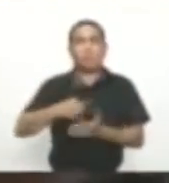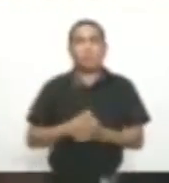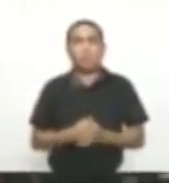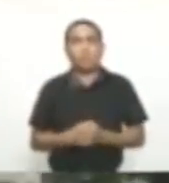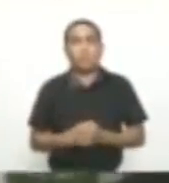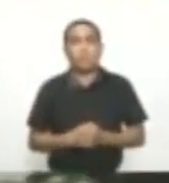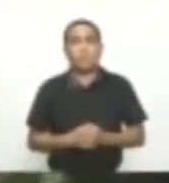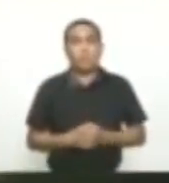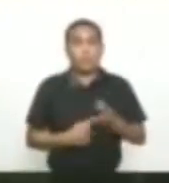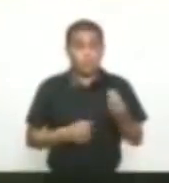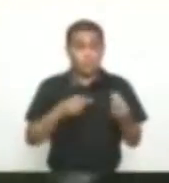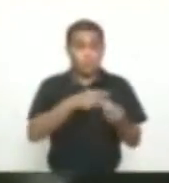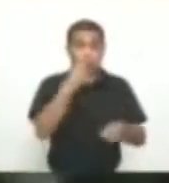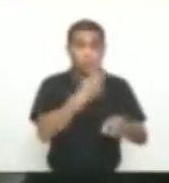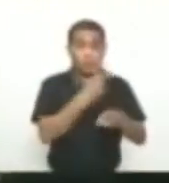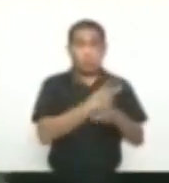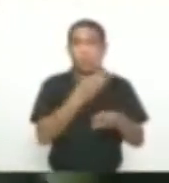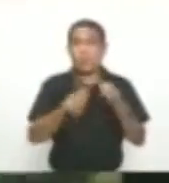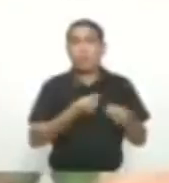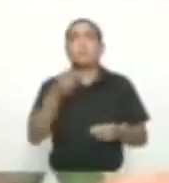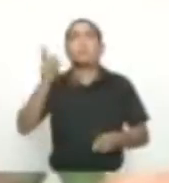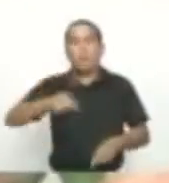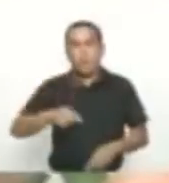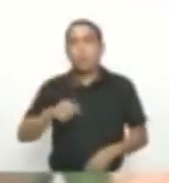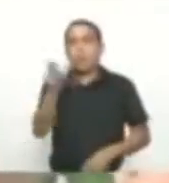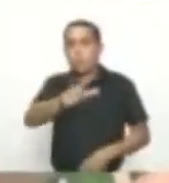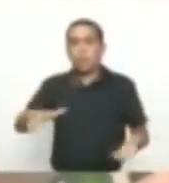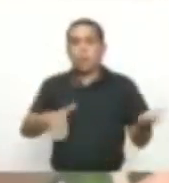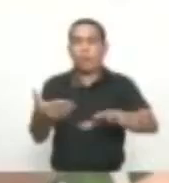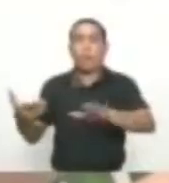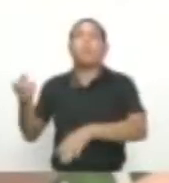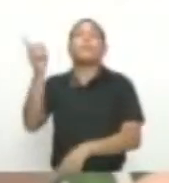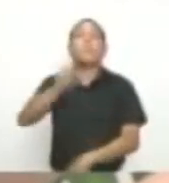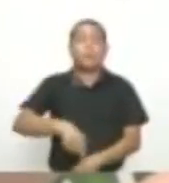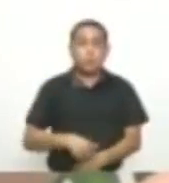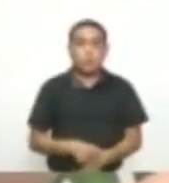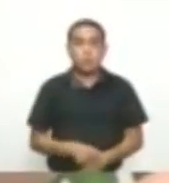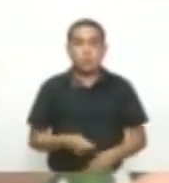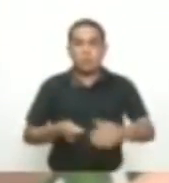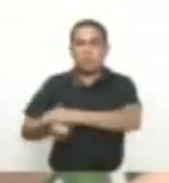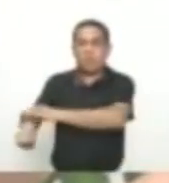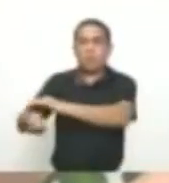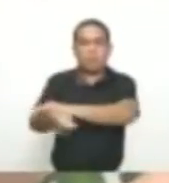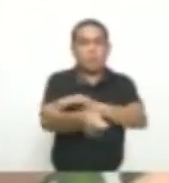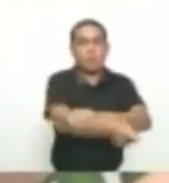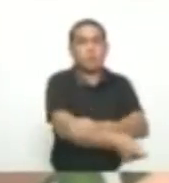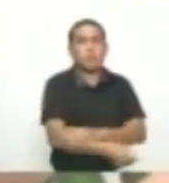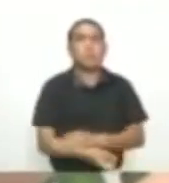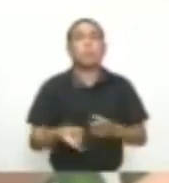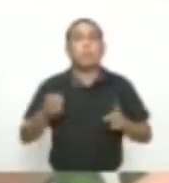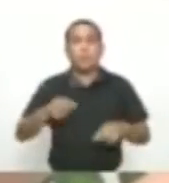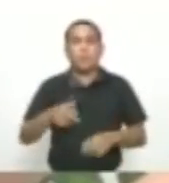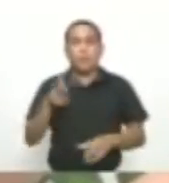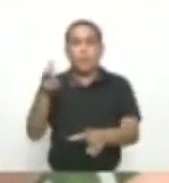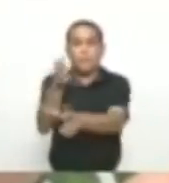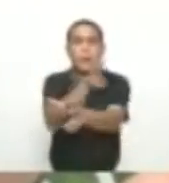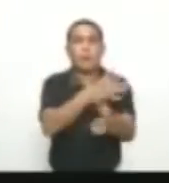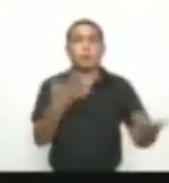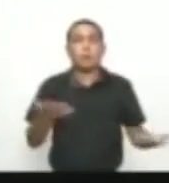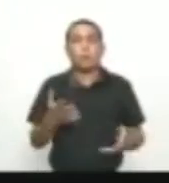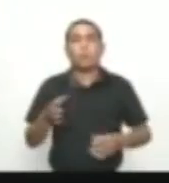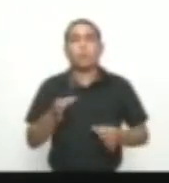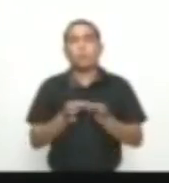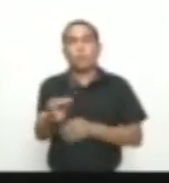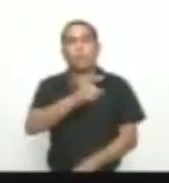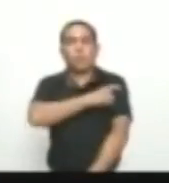organización También le figuran Varios homicidios Son dos homicidios Selectivos Que se presentaron Allá por la modalidad De sicariato Allá en el municipio De